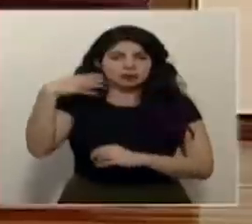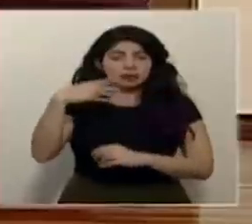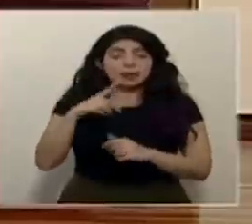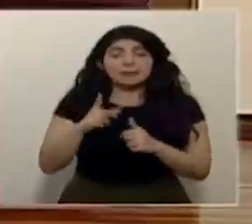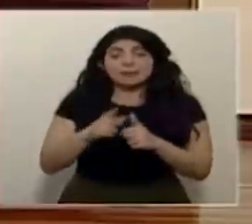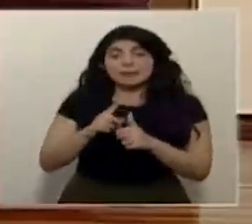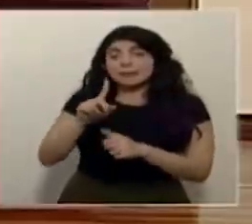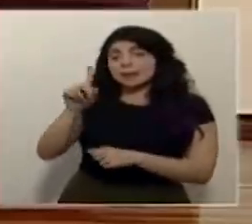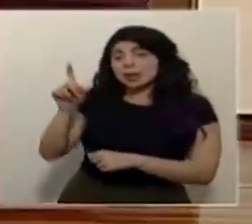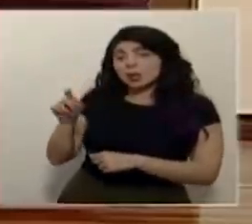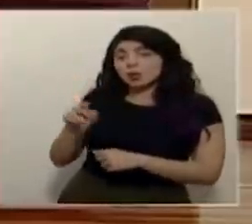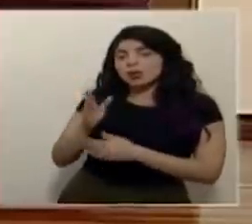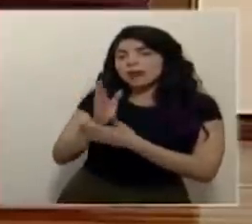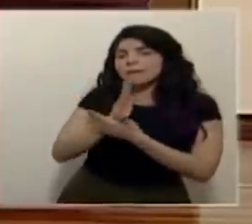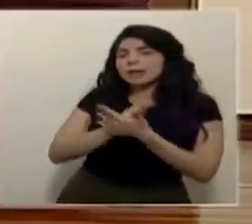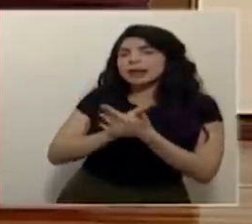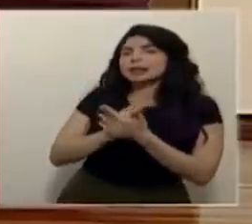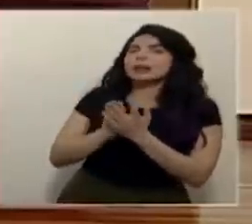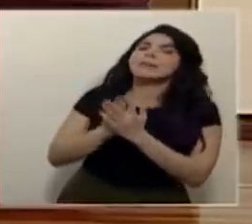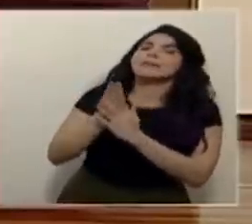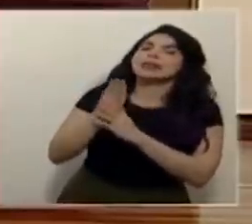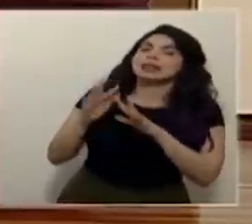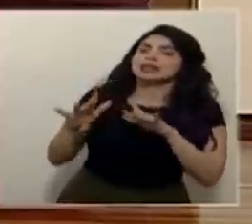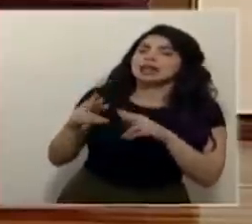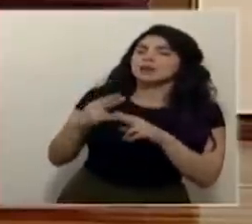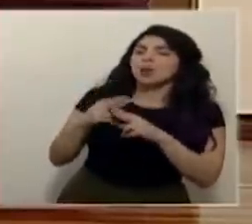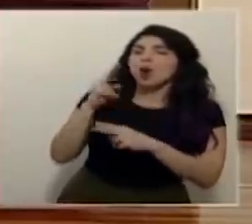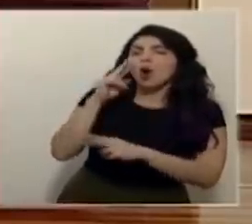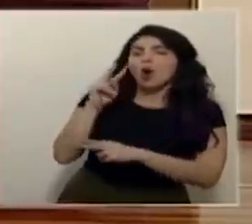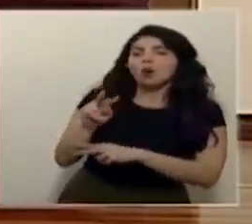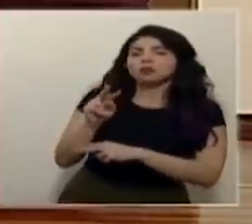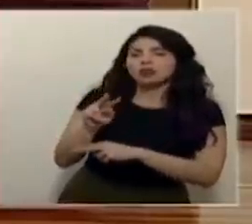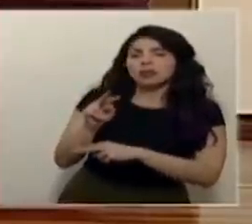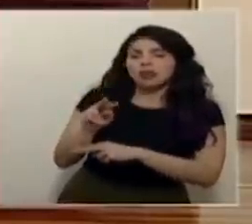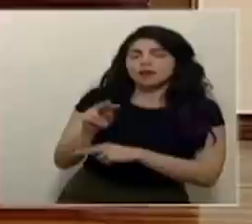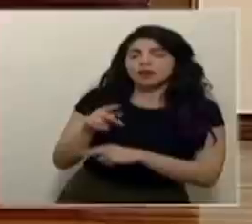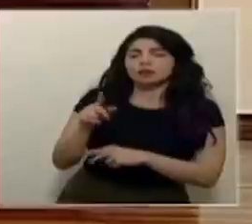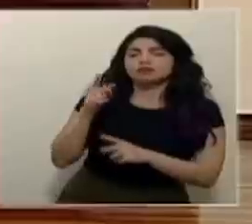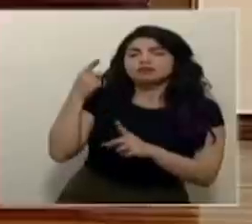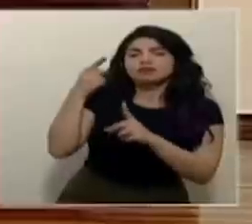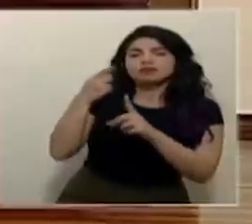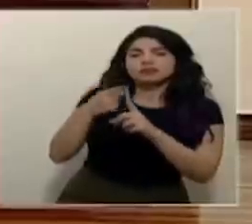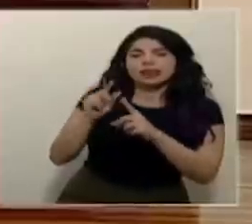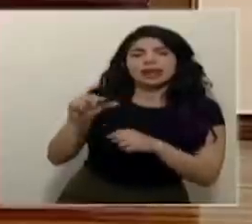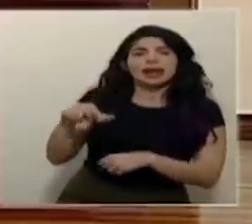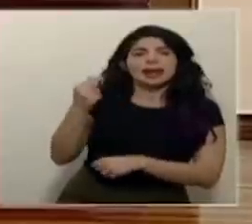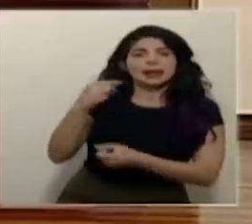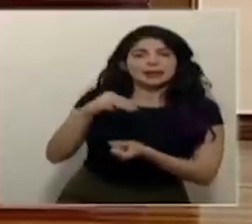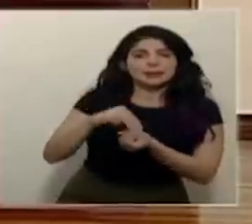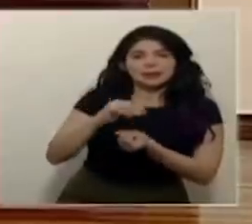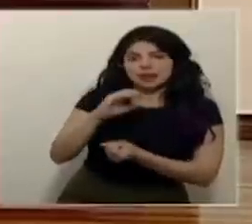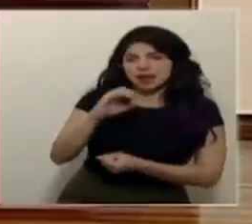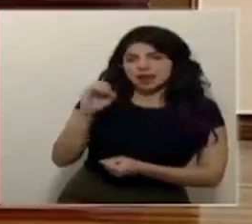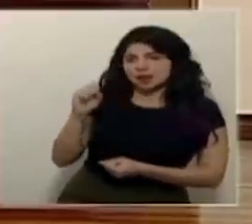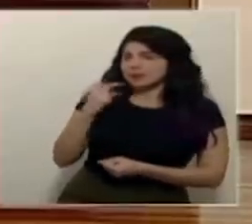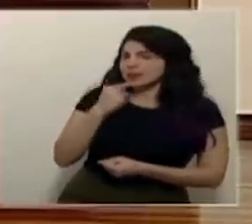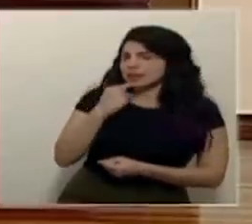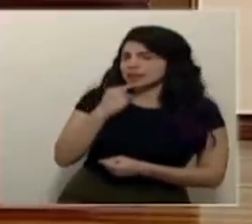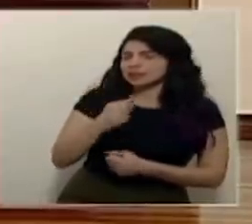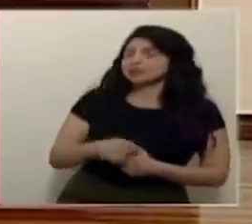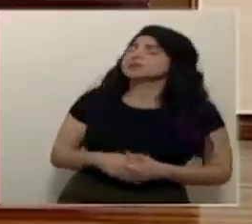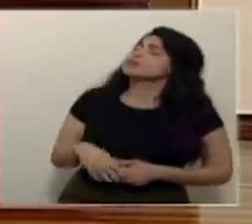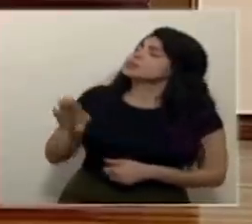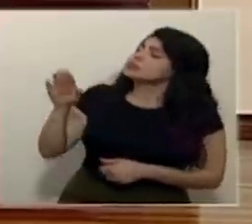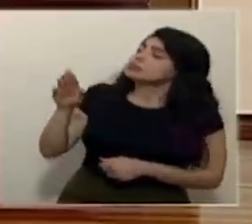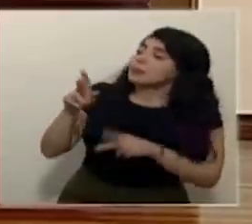primera consulta la realiza el medio digital El Observador para el gerente médico de la Caja dice así